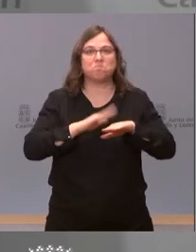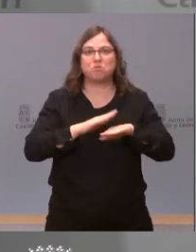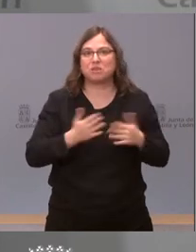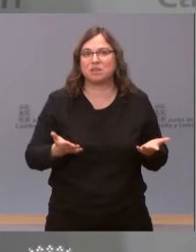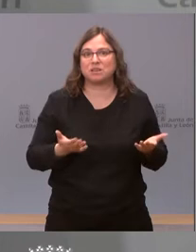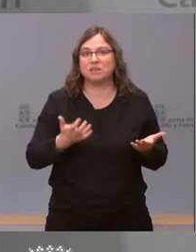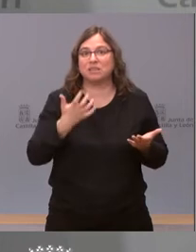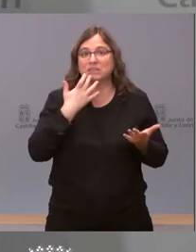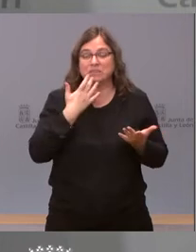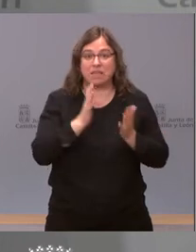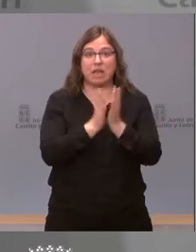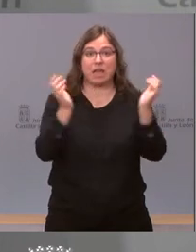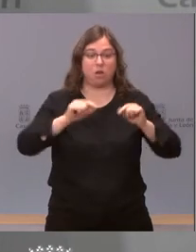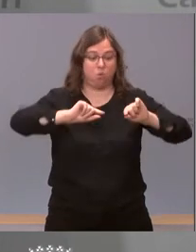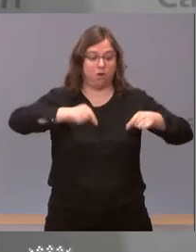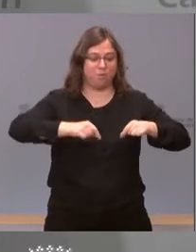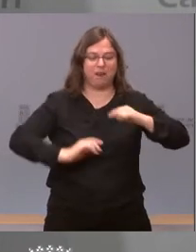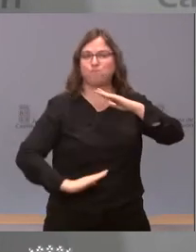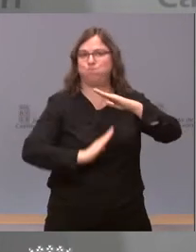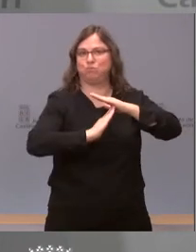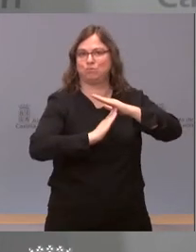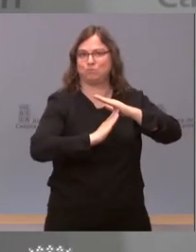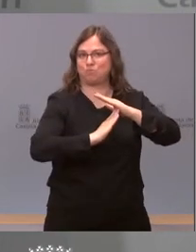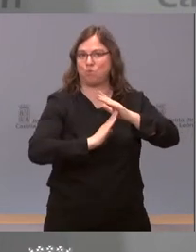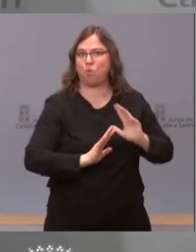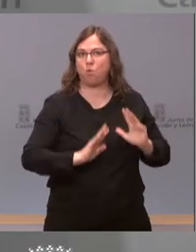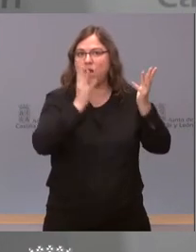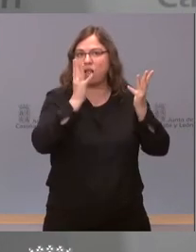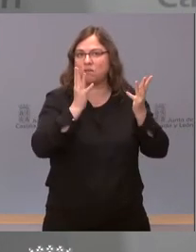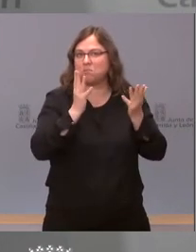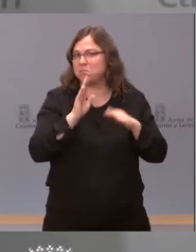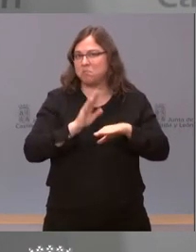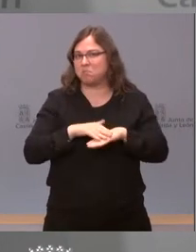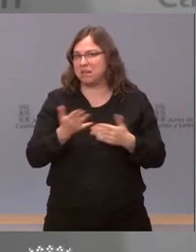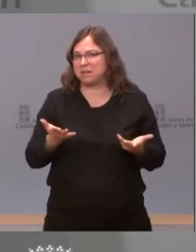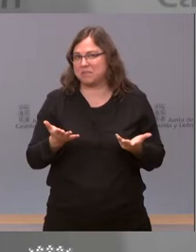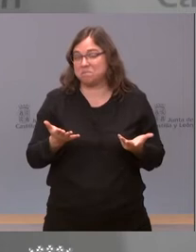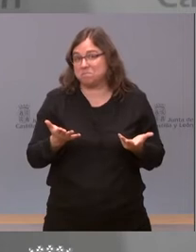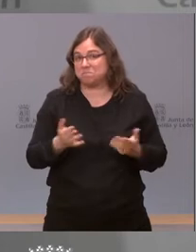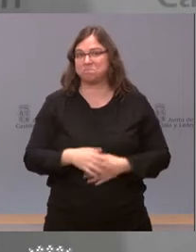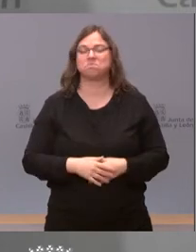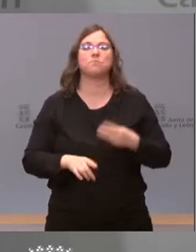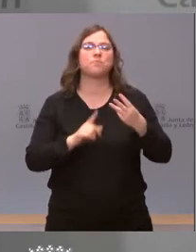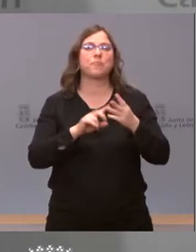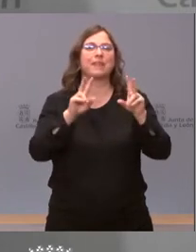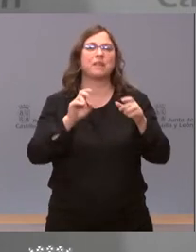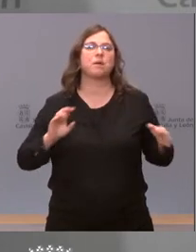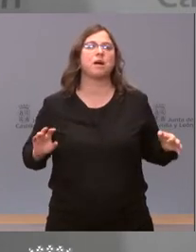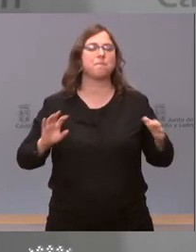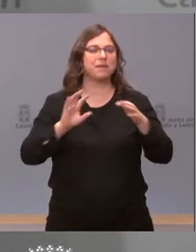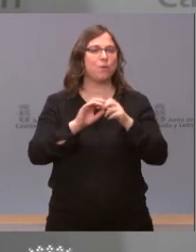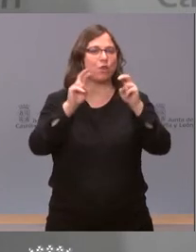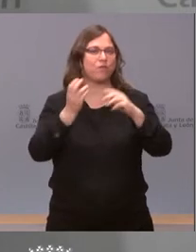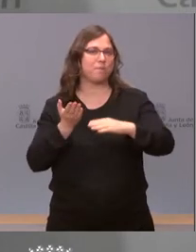no se pueden firmar acuerdos de desconvocatoria de huelga, pues no tendría mucha utilidad. Sobre la vinculación o no con la moción de